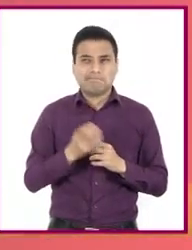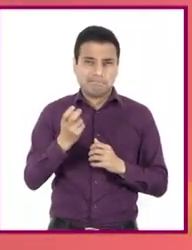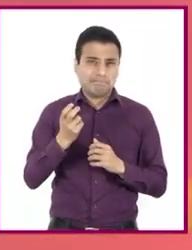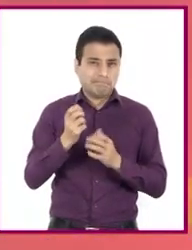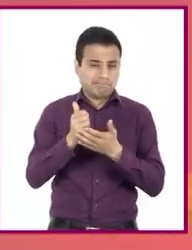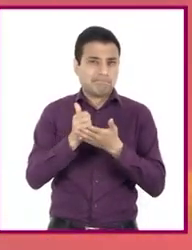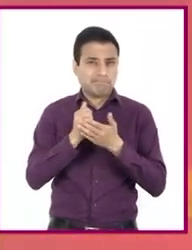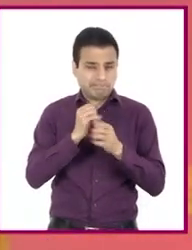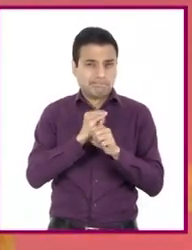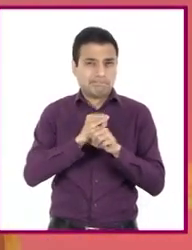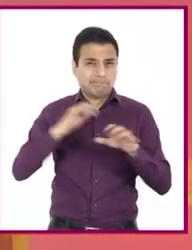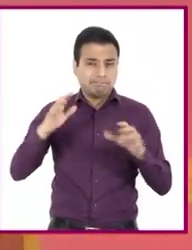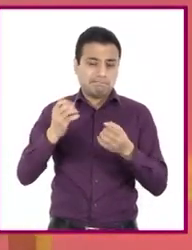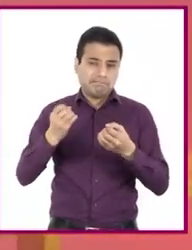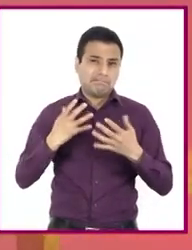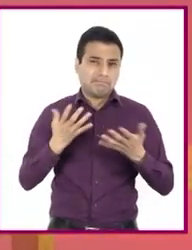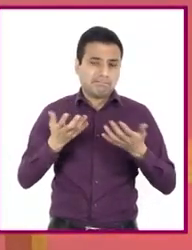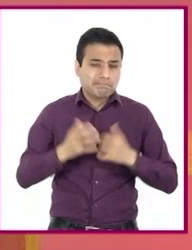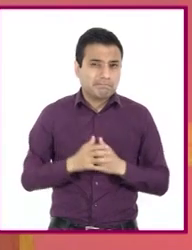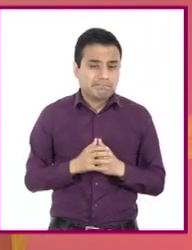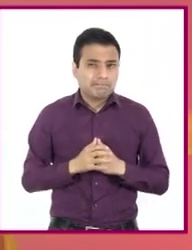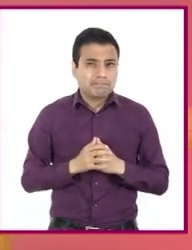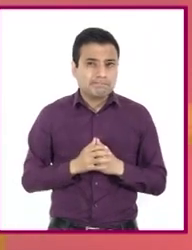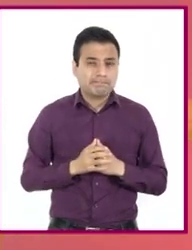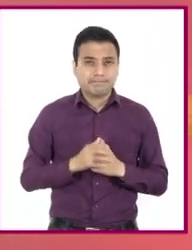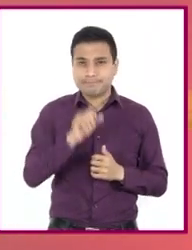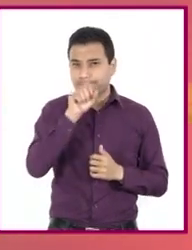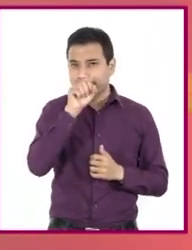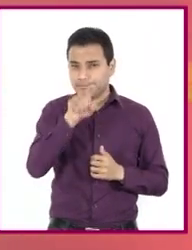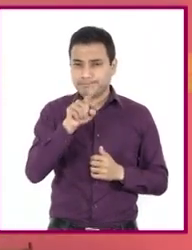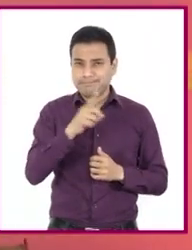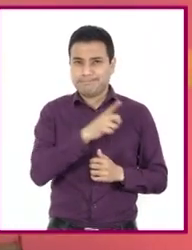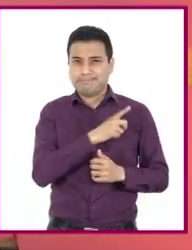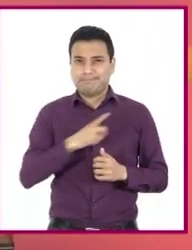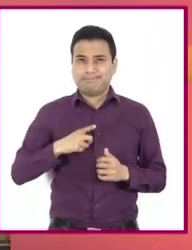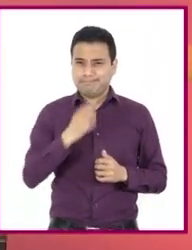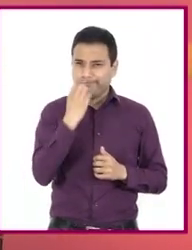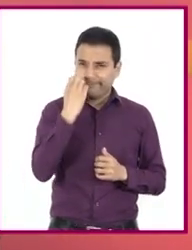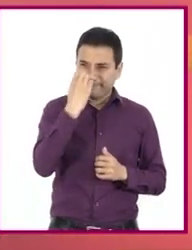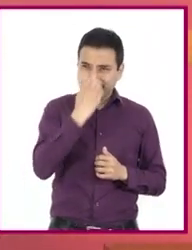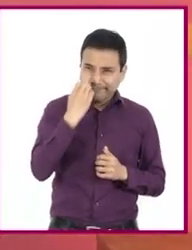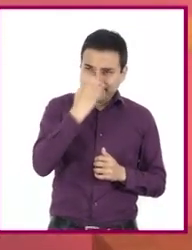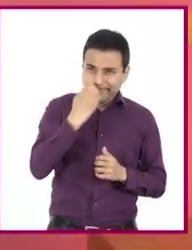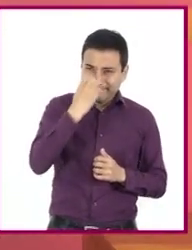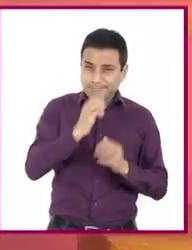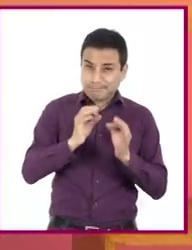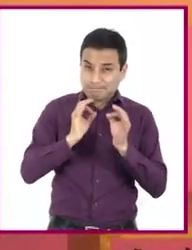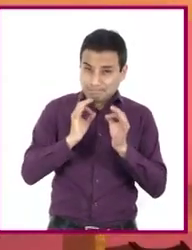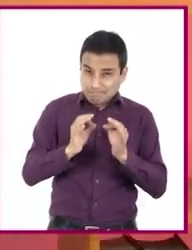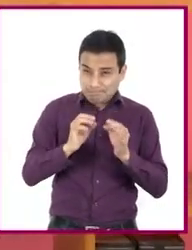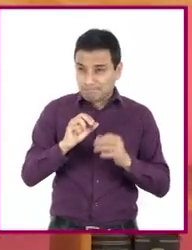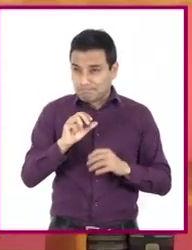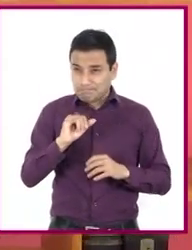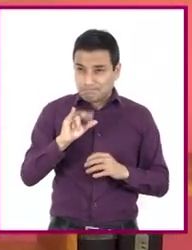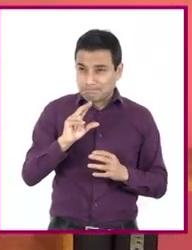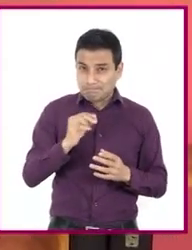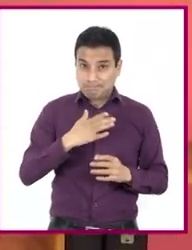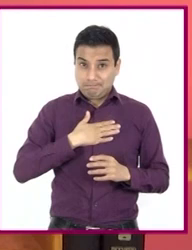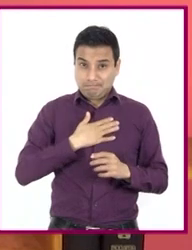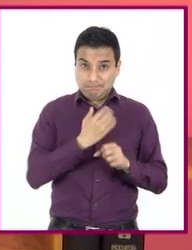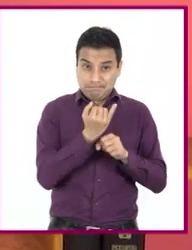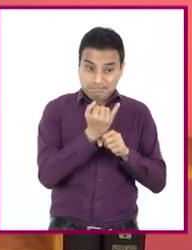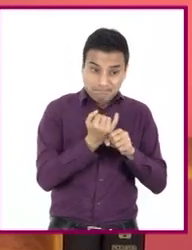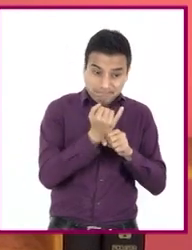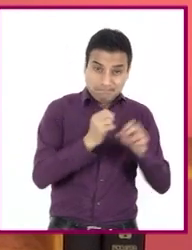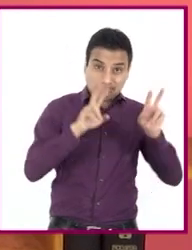y como cualquier otro material, también debe valorarse su pertinencia según el propósito de la investigación y del